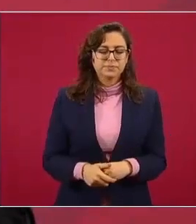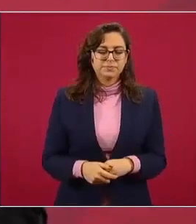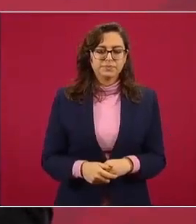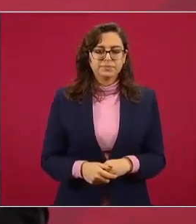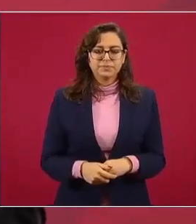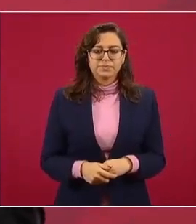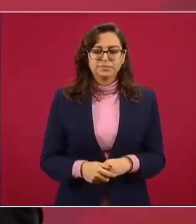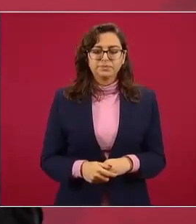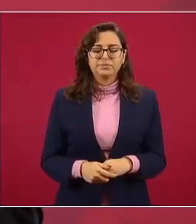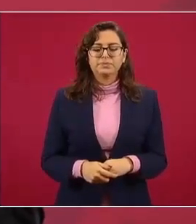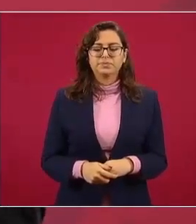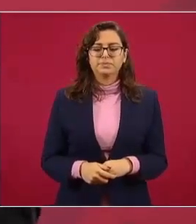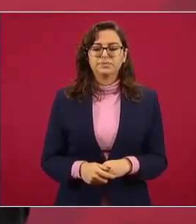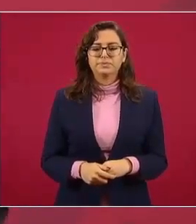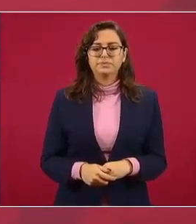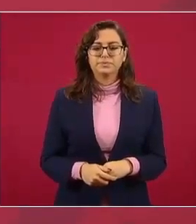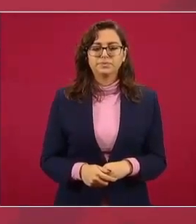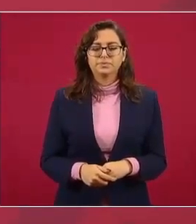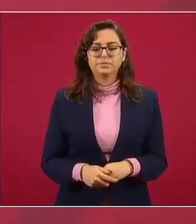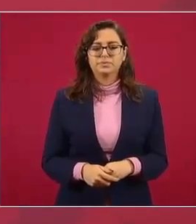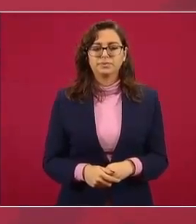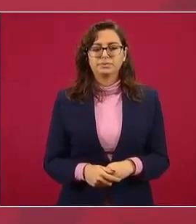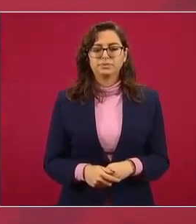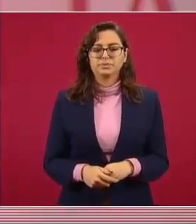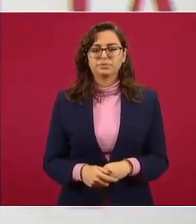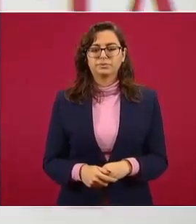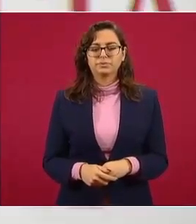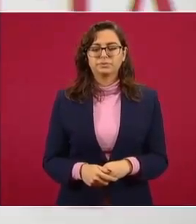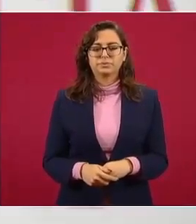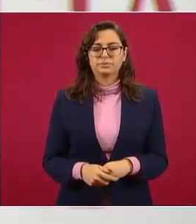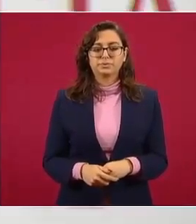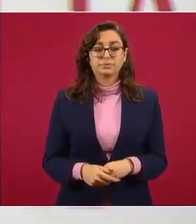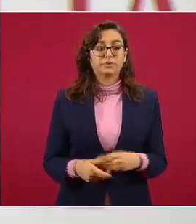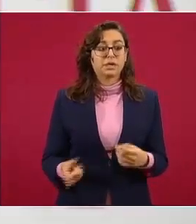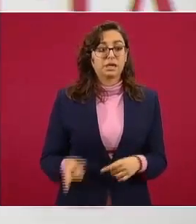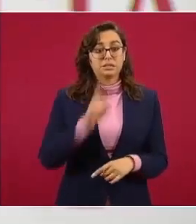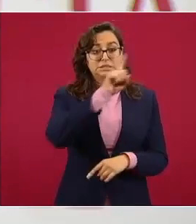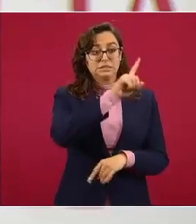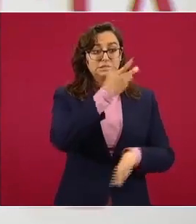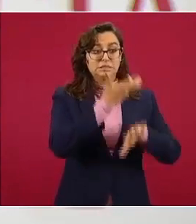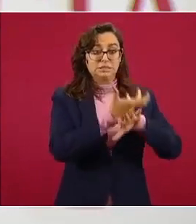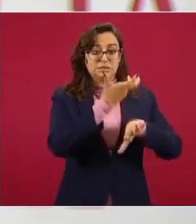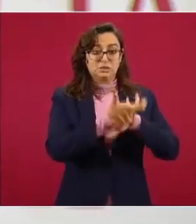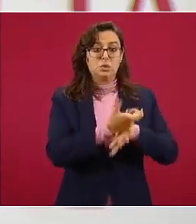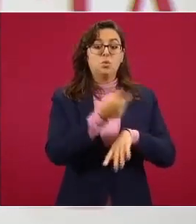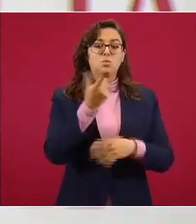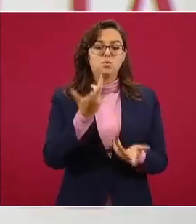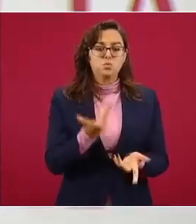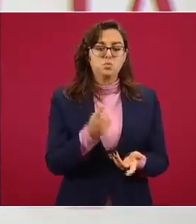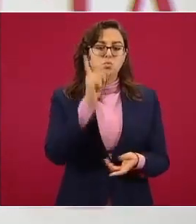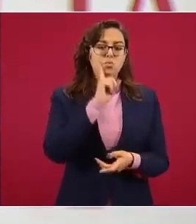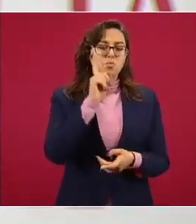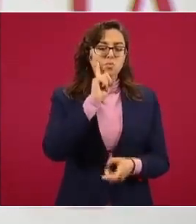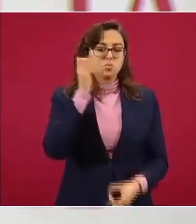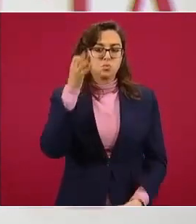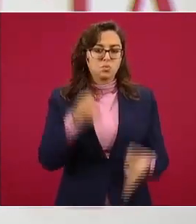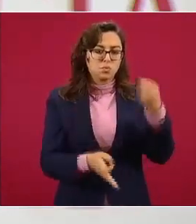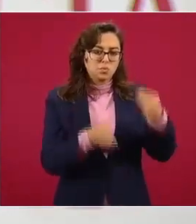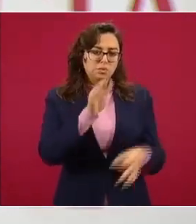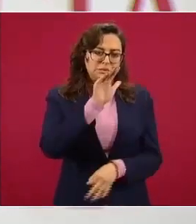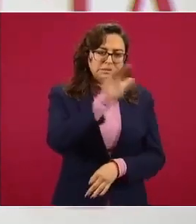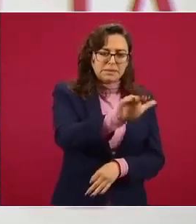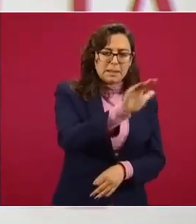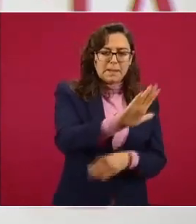específicamente el Departamento de Justicia a la juez que un poco más tarde va a conocer este asunto qué le pide